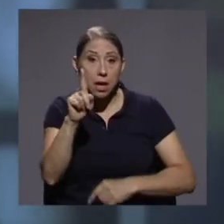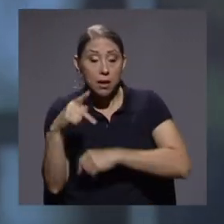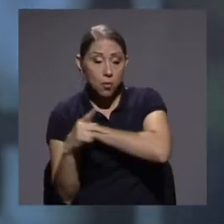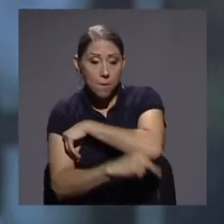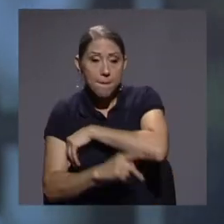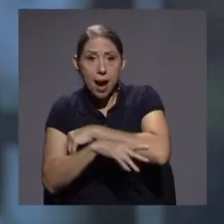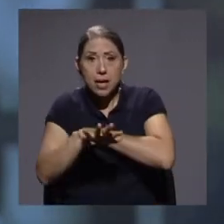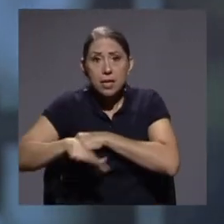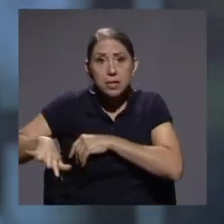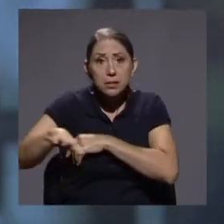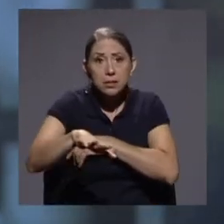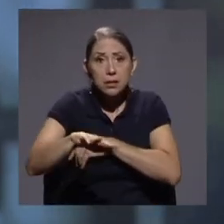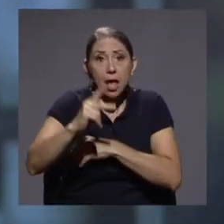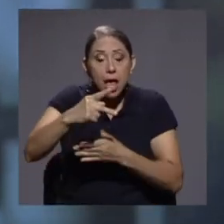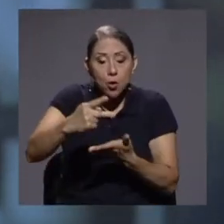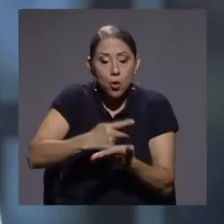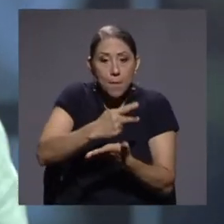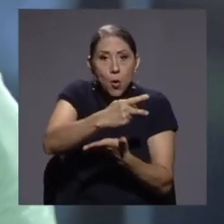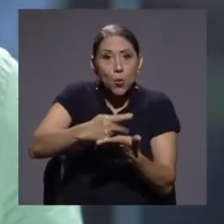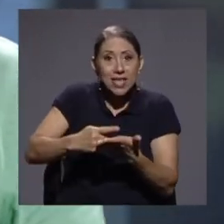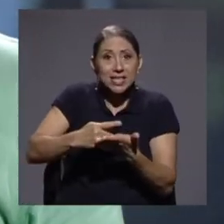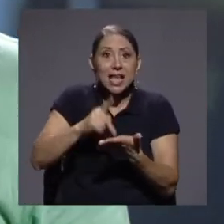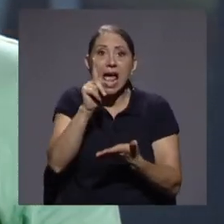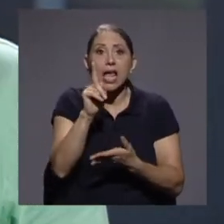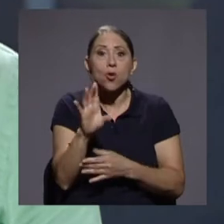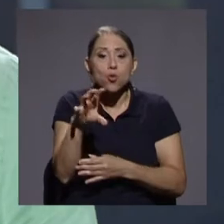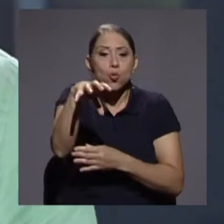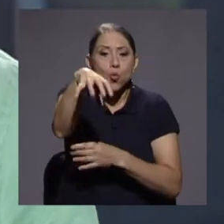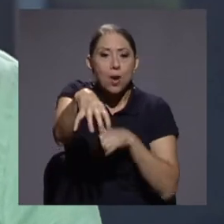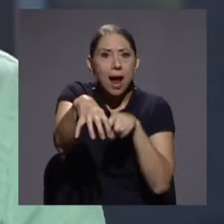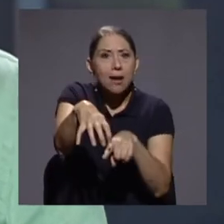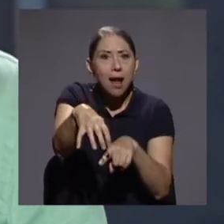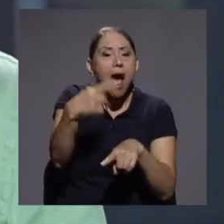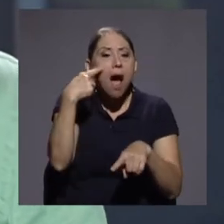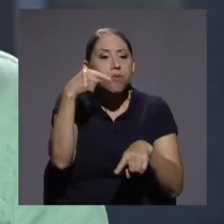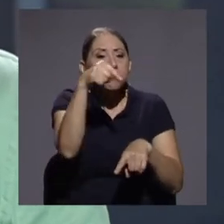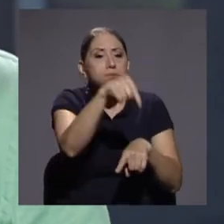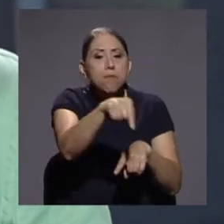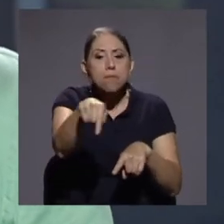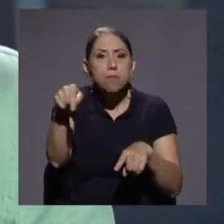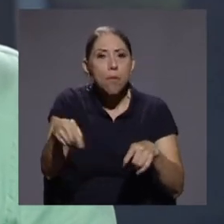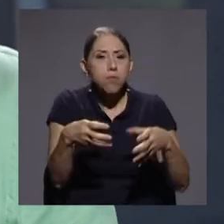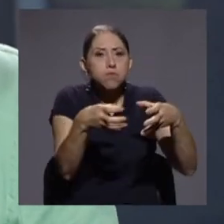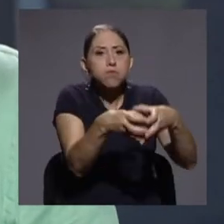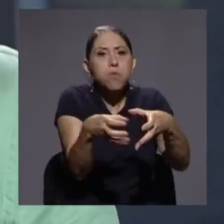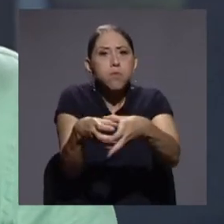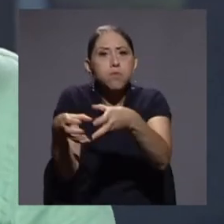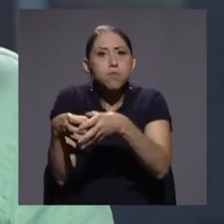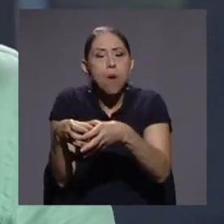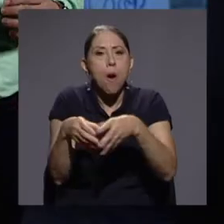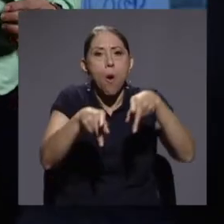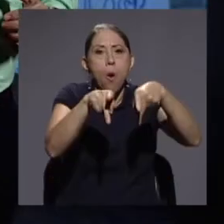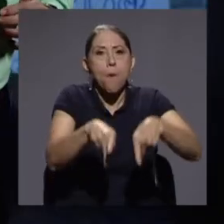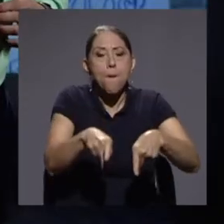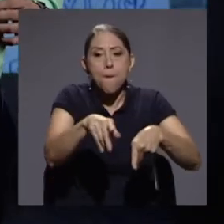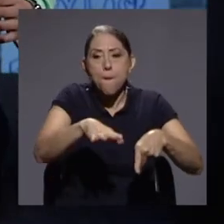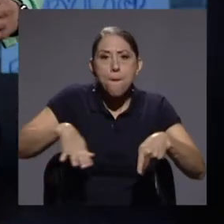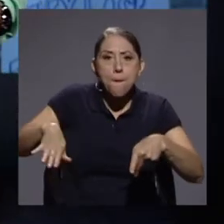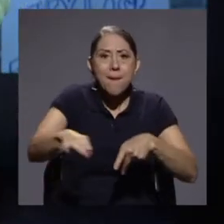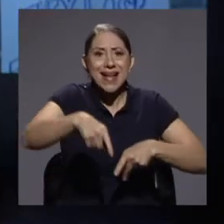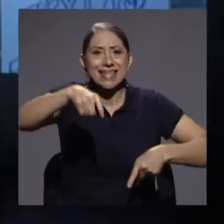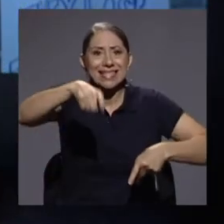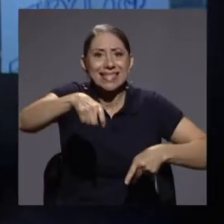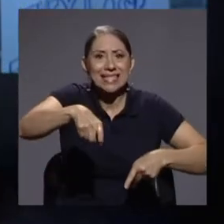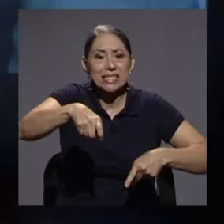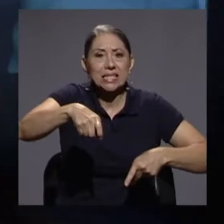en una provincia, en un municipio, nos hacemos frente a grupos o a sociedades que tienen requerimientos y necesidades totalmente